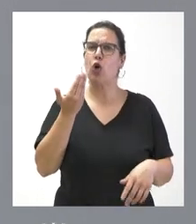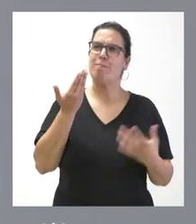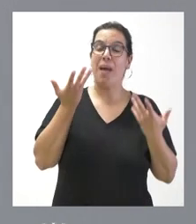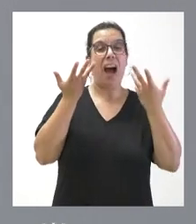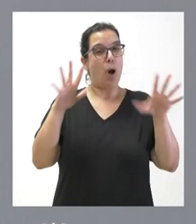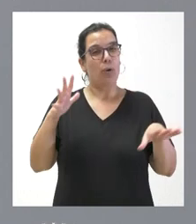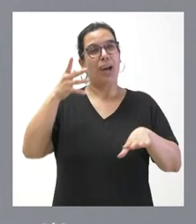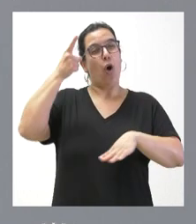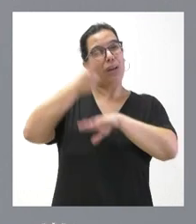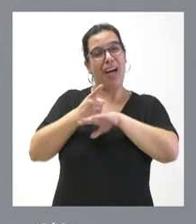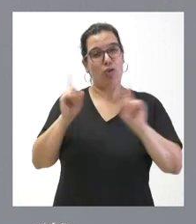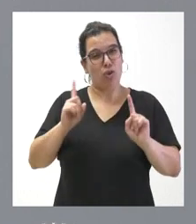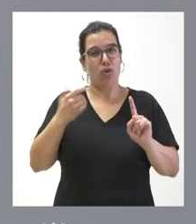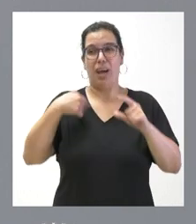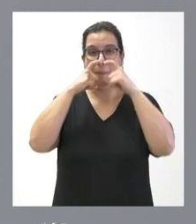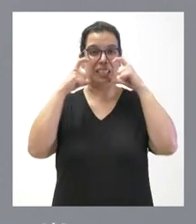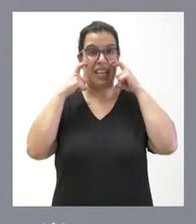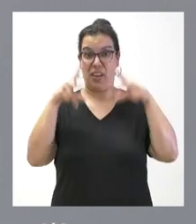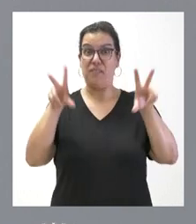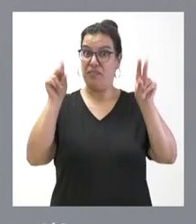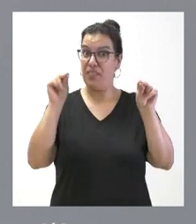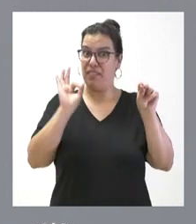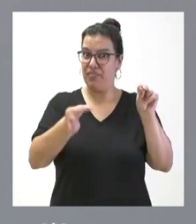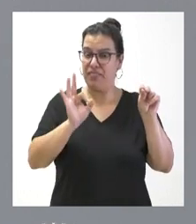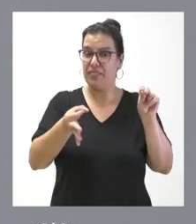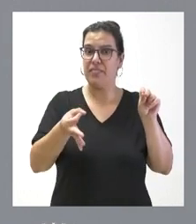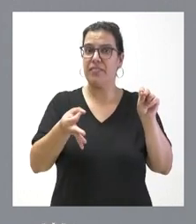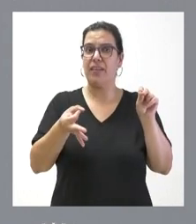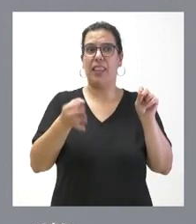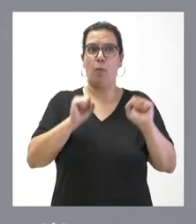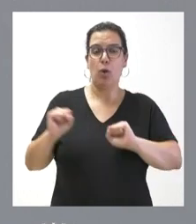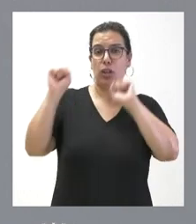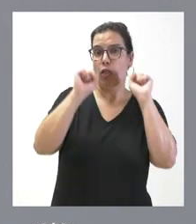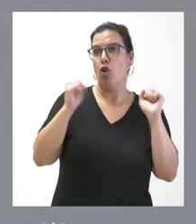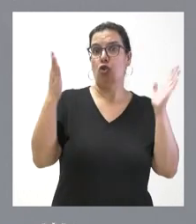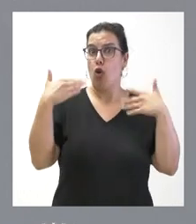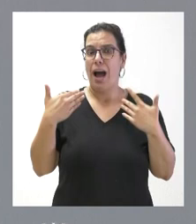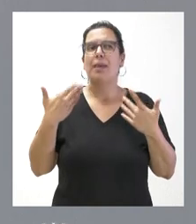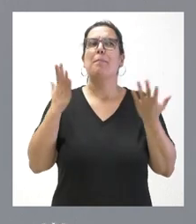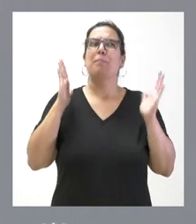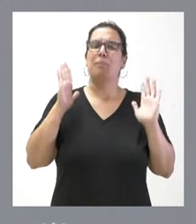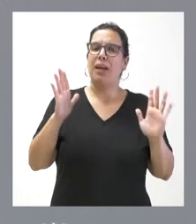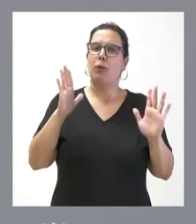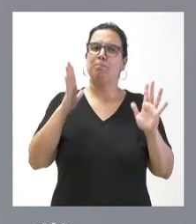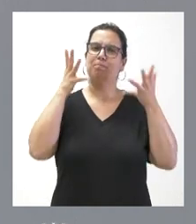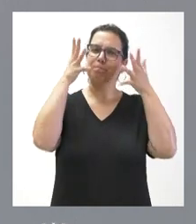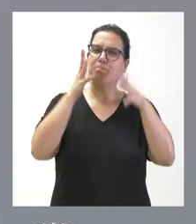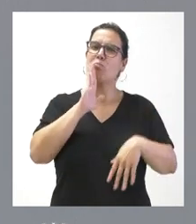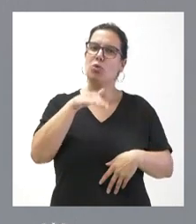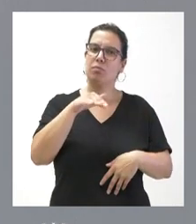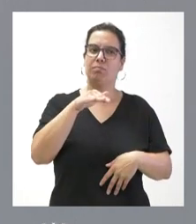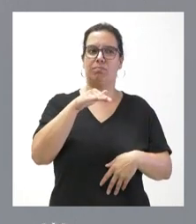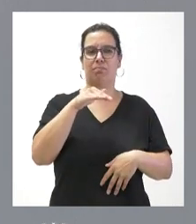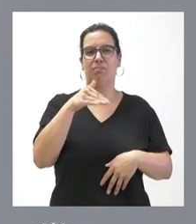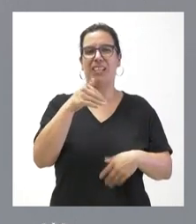requerido ya el uso de determinados tipos de medidas de protección, pueden ser muy adecuadas, así se han